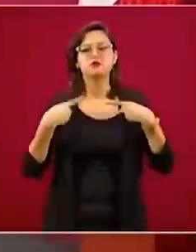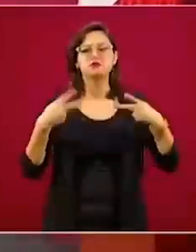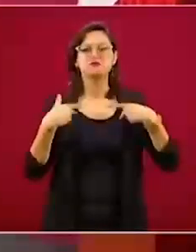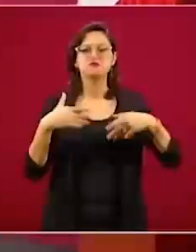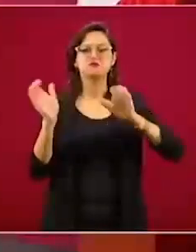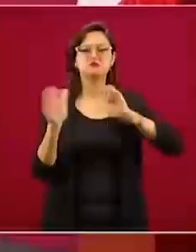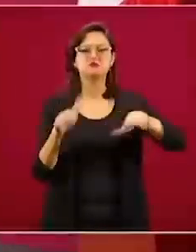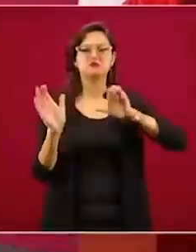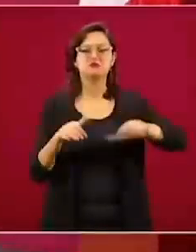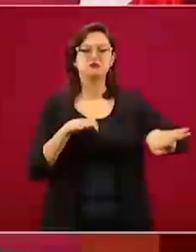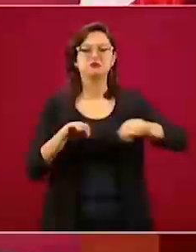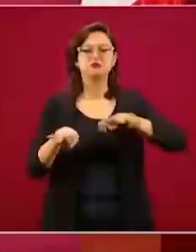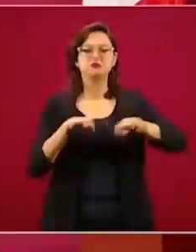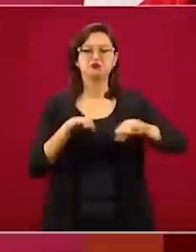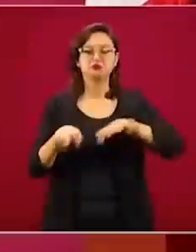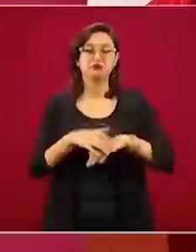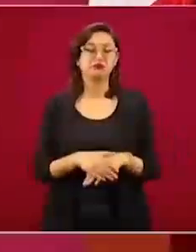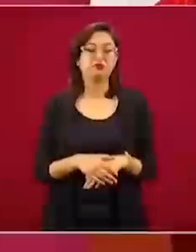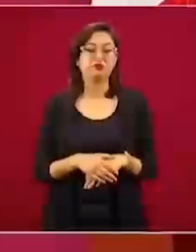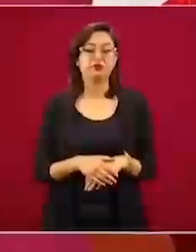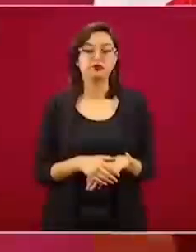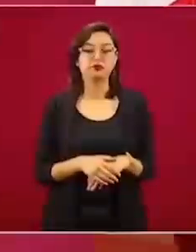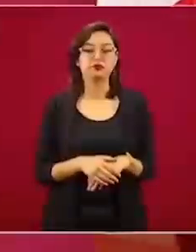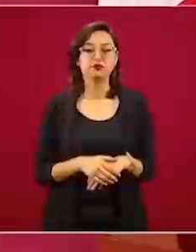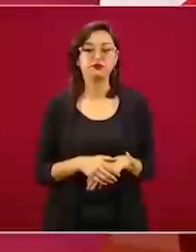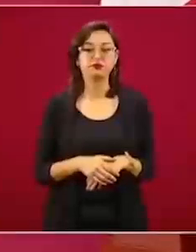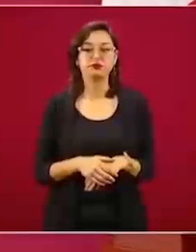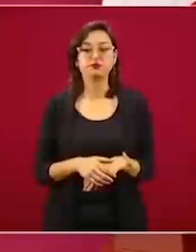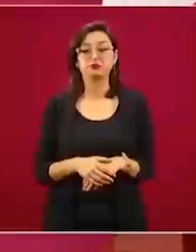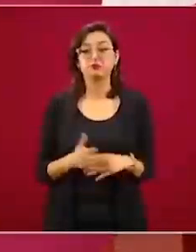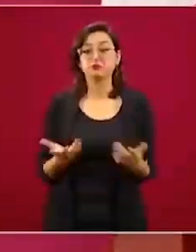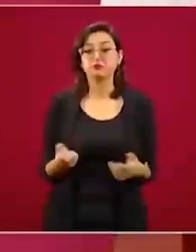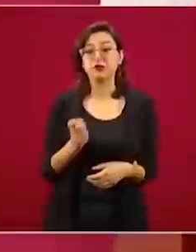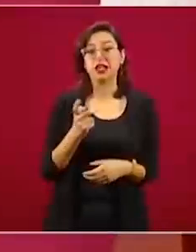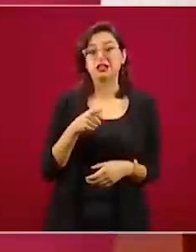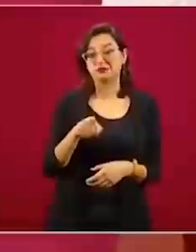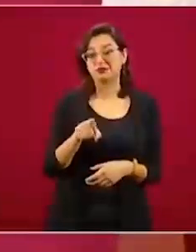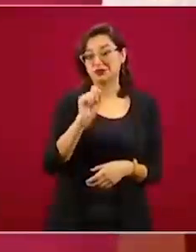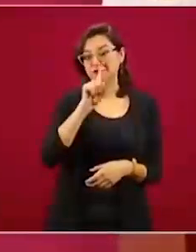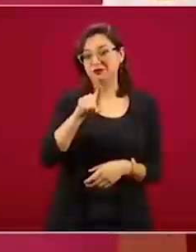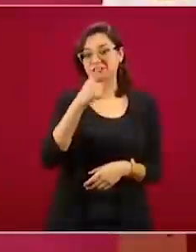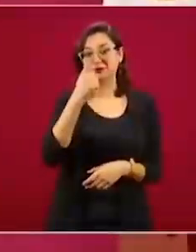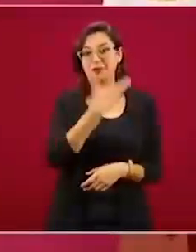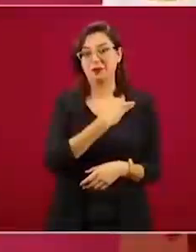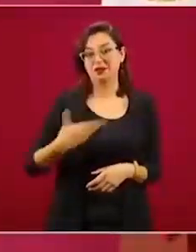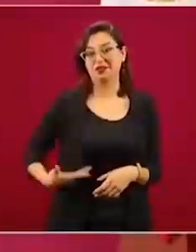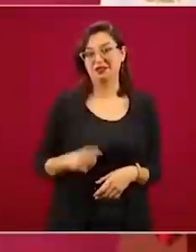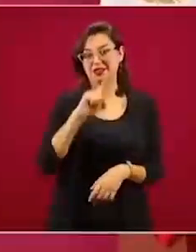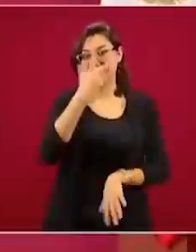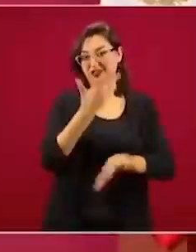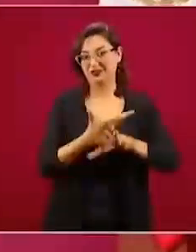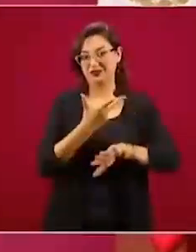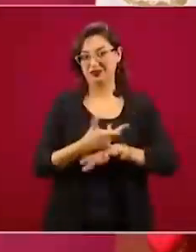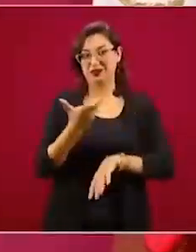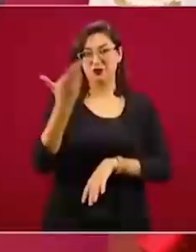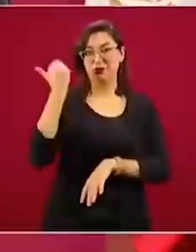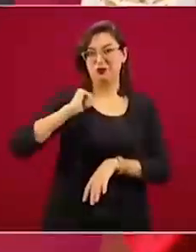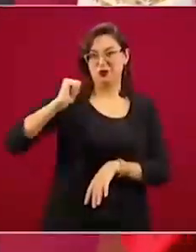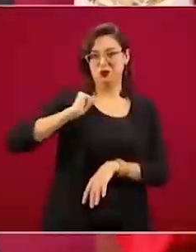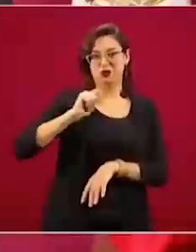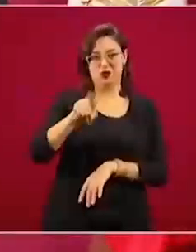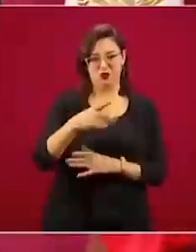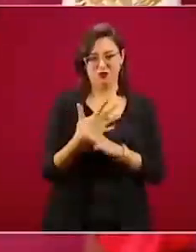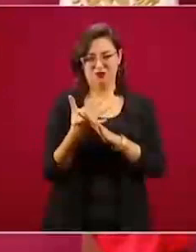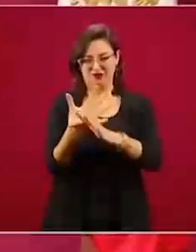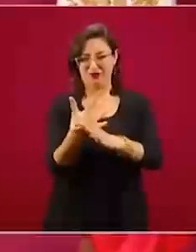Esto tiene que ver con Roosevelt, con lo que hizo ese gran presidente de Estados Unidos que enfrentó